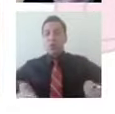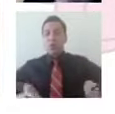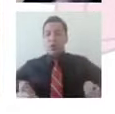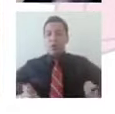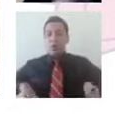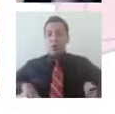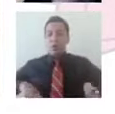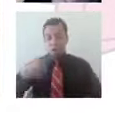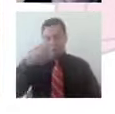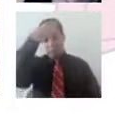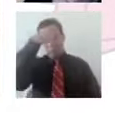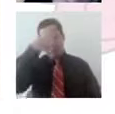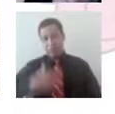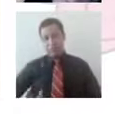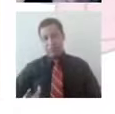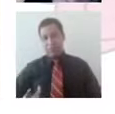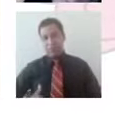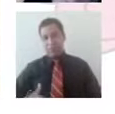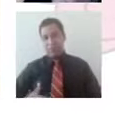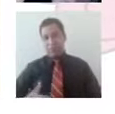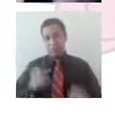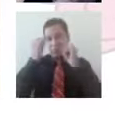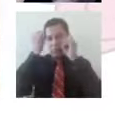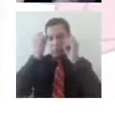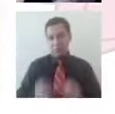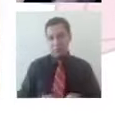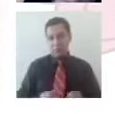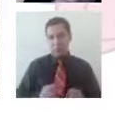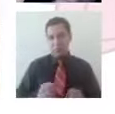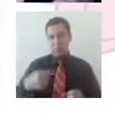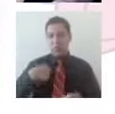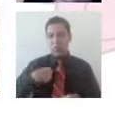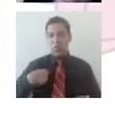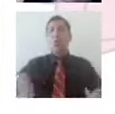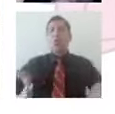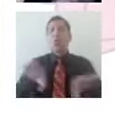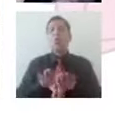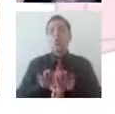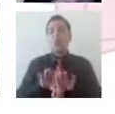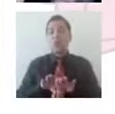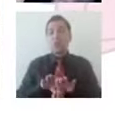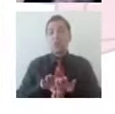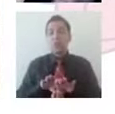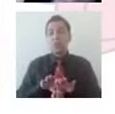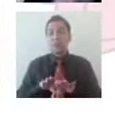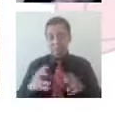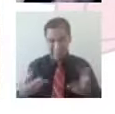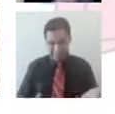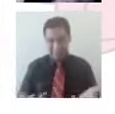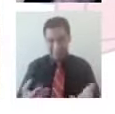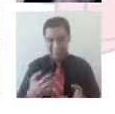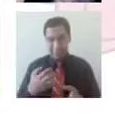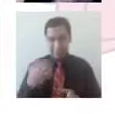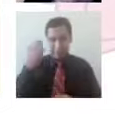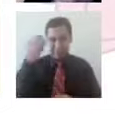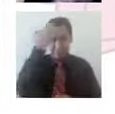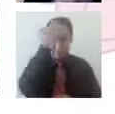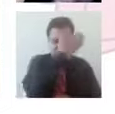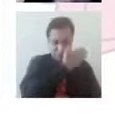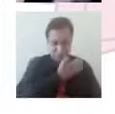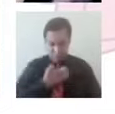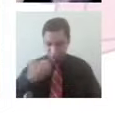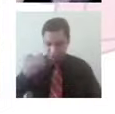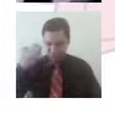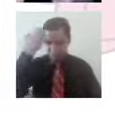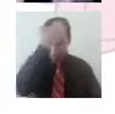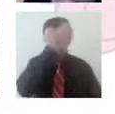¿Y qué es lo que yo requiero? ¿Qué tipo de trabajo? Y así cada uno de ustedes, en esos árboles que pusieron, en esos valores